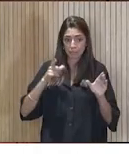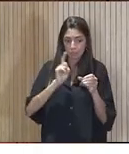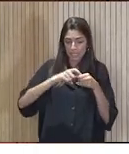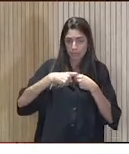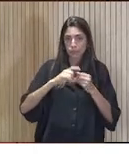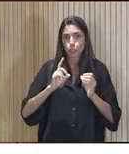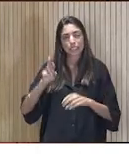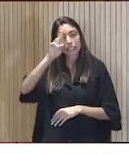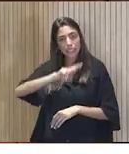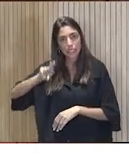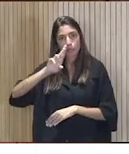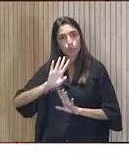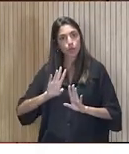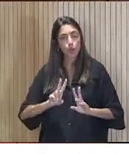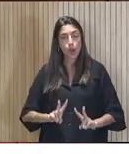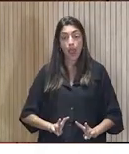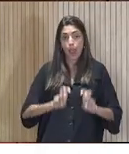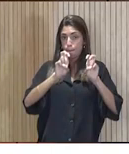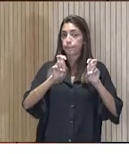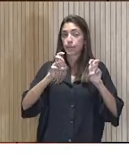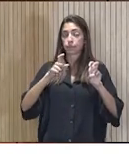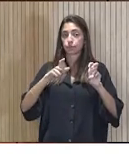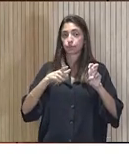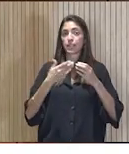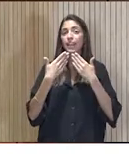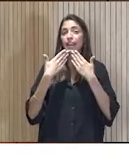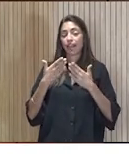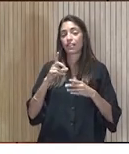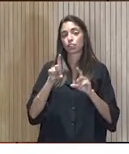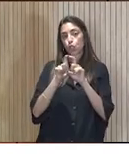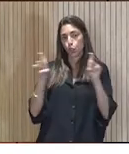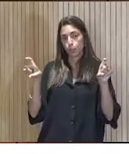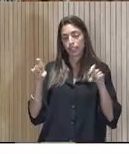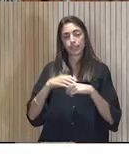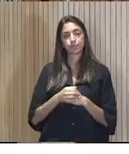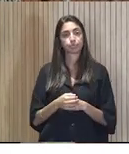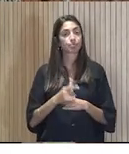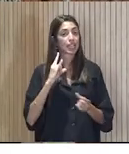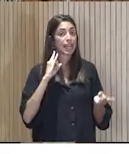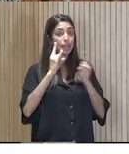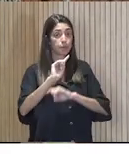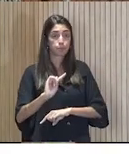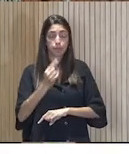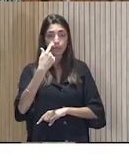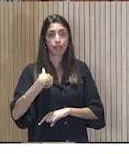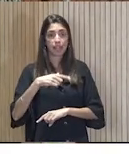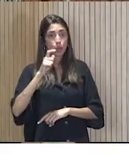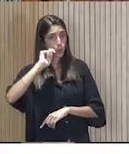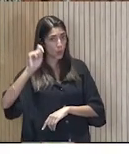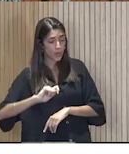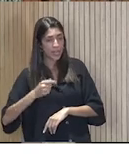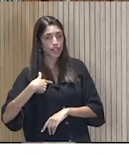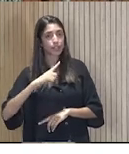inicialmente salió de esta compañía. De hecho, aquella primera llamada, desde quien me llamaron de aquí, luego llamaron los de la